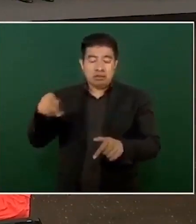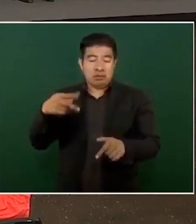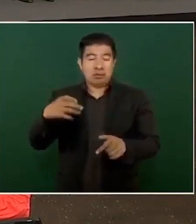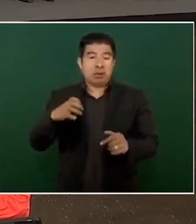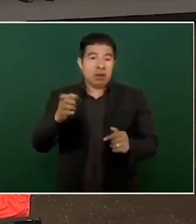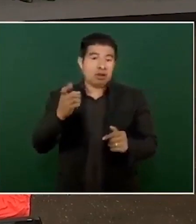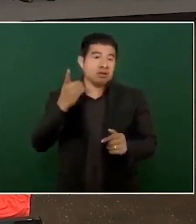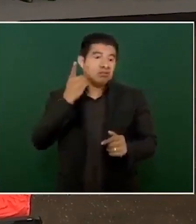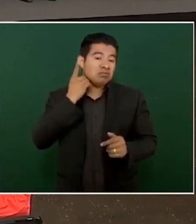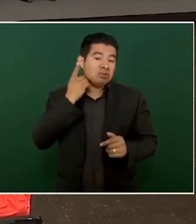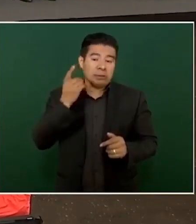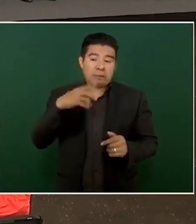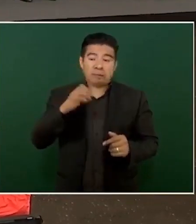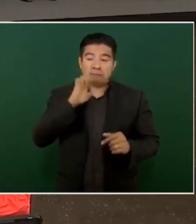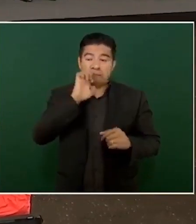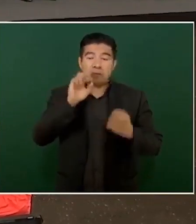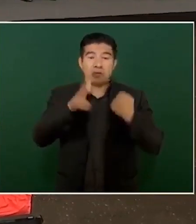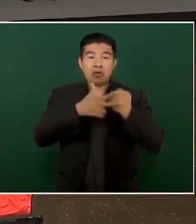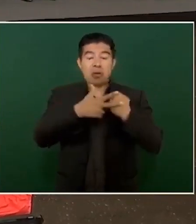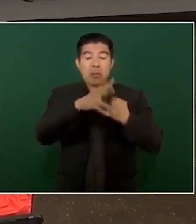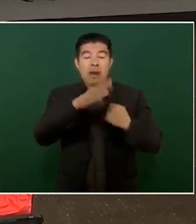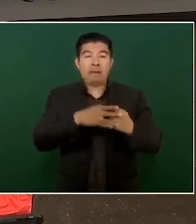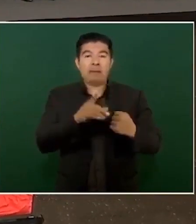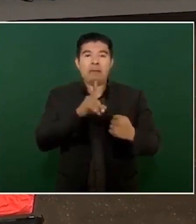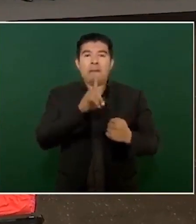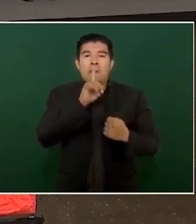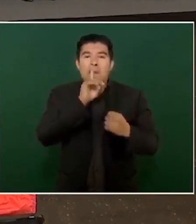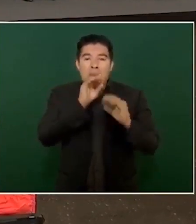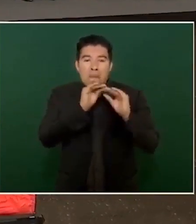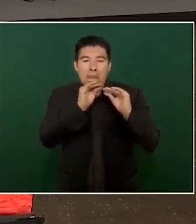Guardaron silencio Cómplice